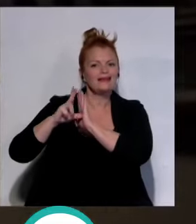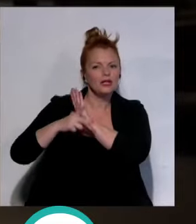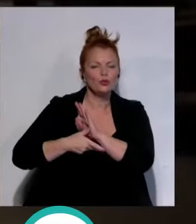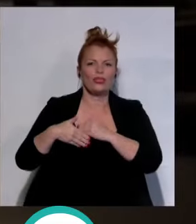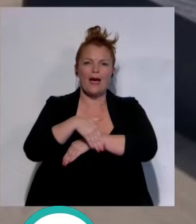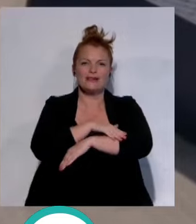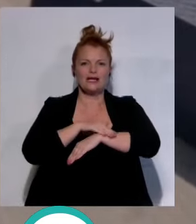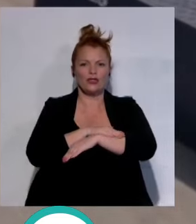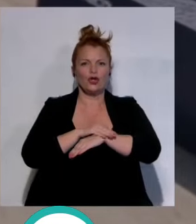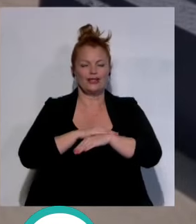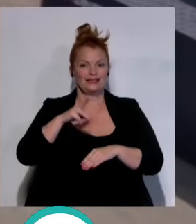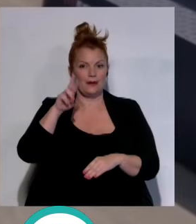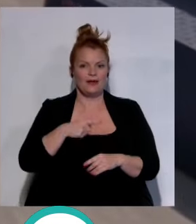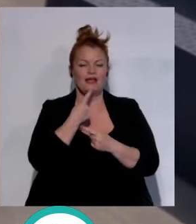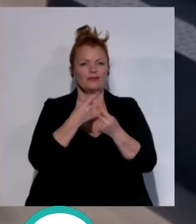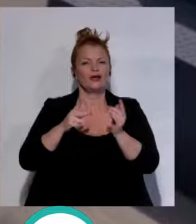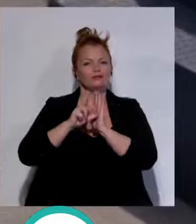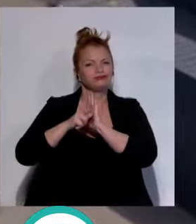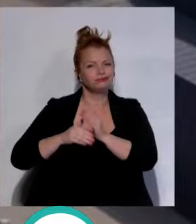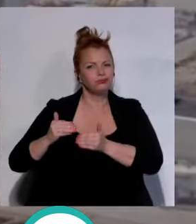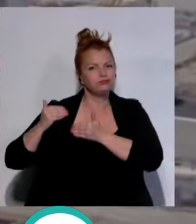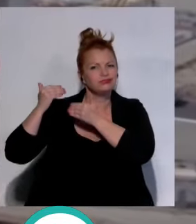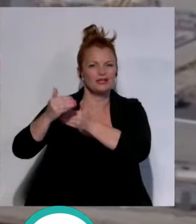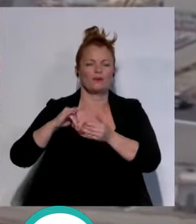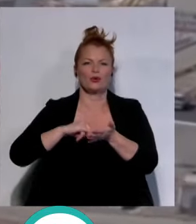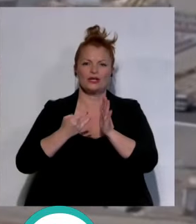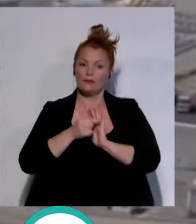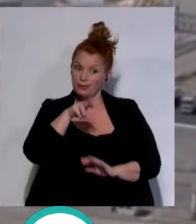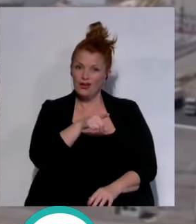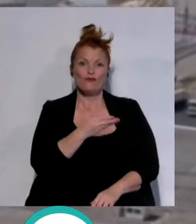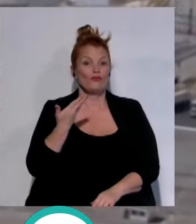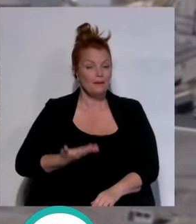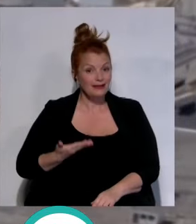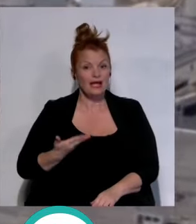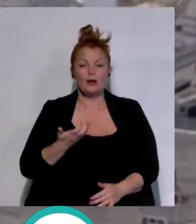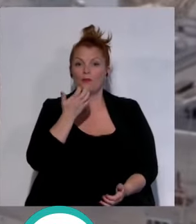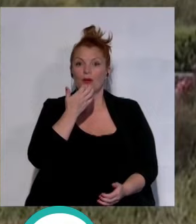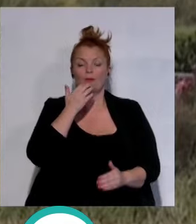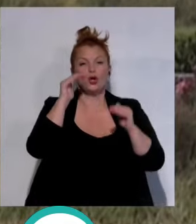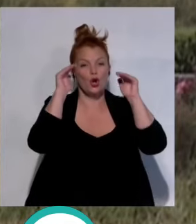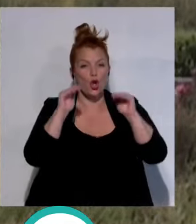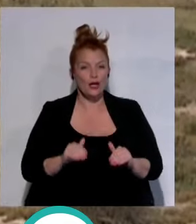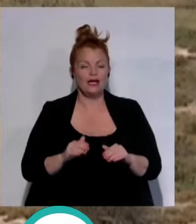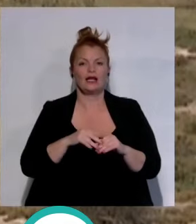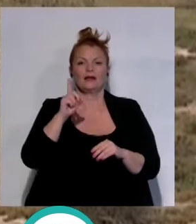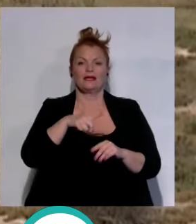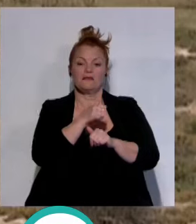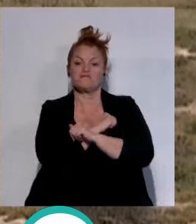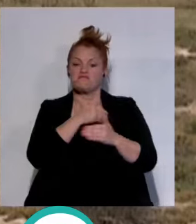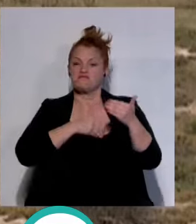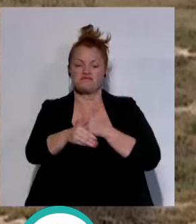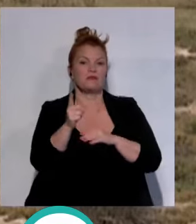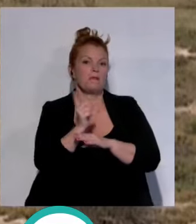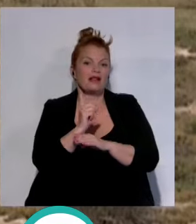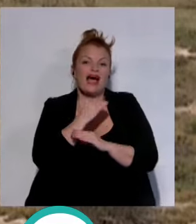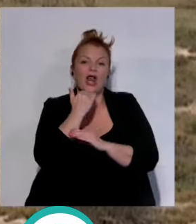administraciones, ha hecho referencia la tardanza de proyectos que podrían ser fundamentales, como el de lógica, al que ha añadido se espera en breve algún